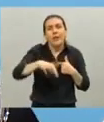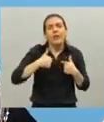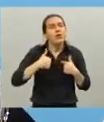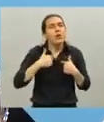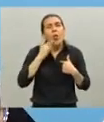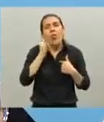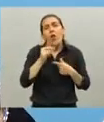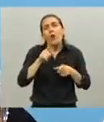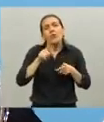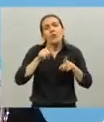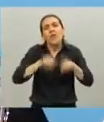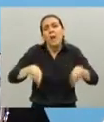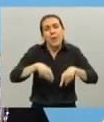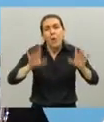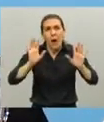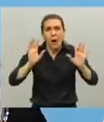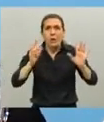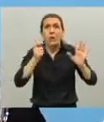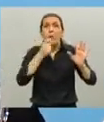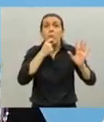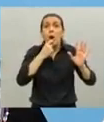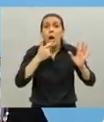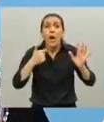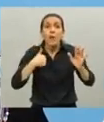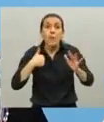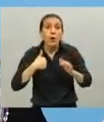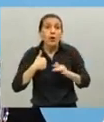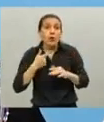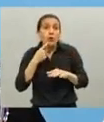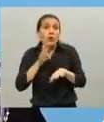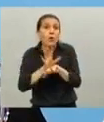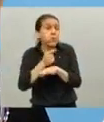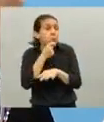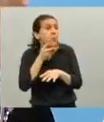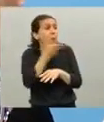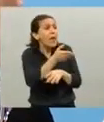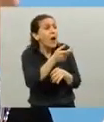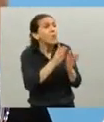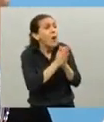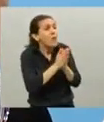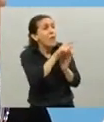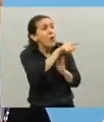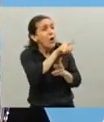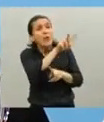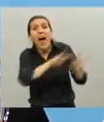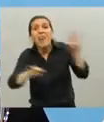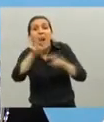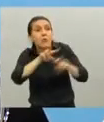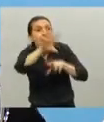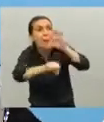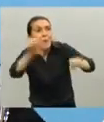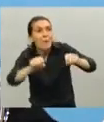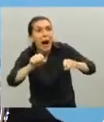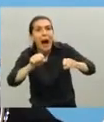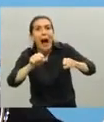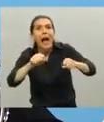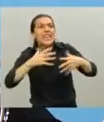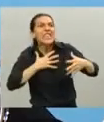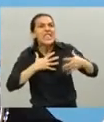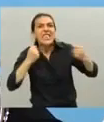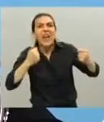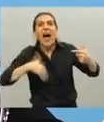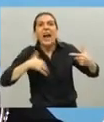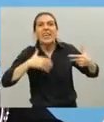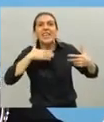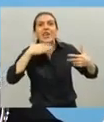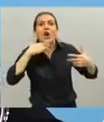Miren, si yo le encomiendo a alguien que vaya a buscar hinchas de Argentinos Juniors, le va a costar muchísimo. Ahora, si un día,